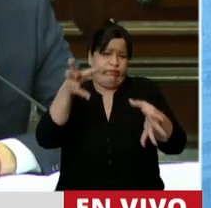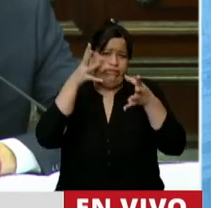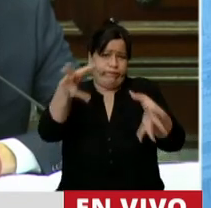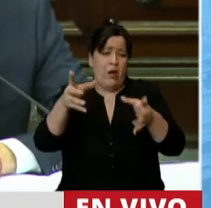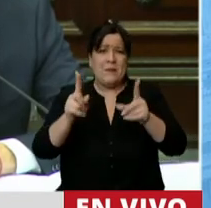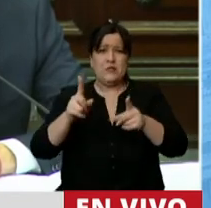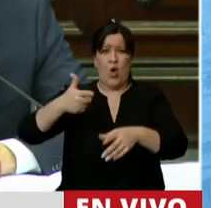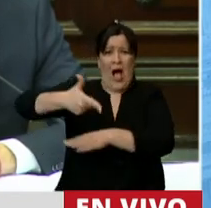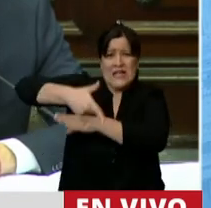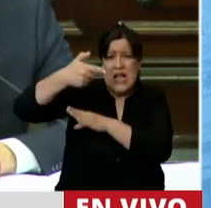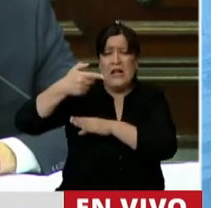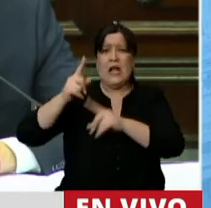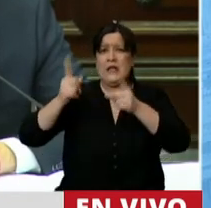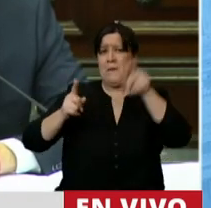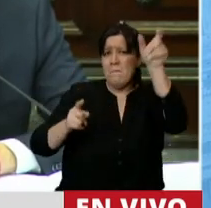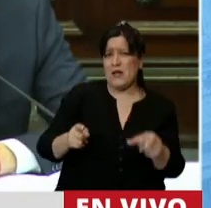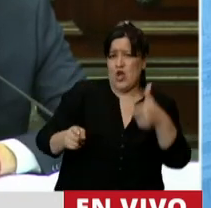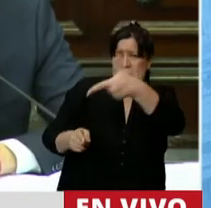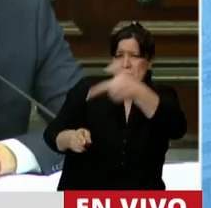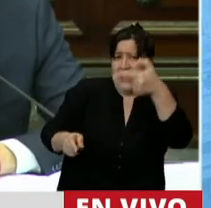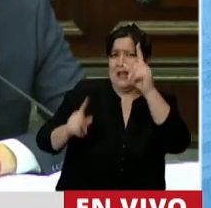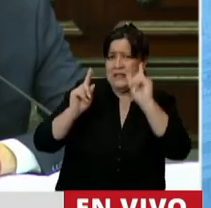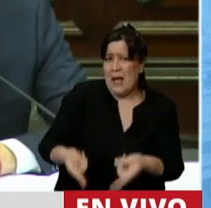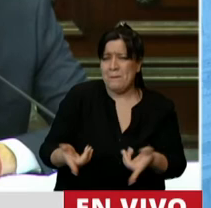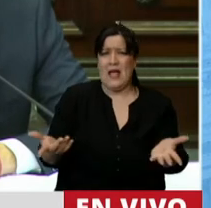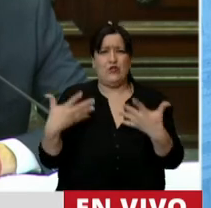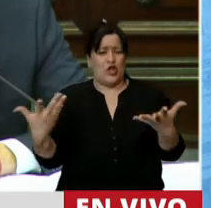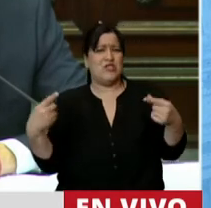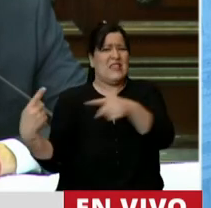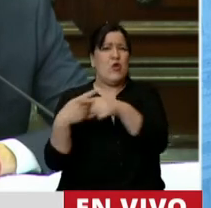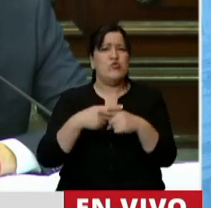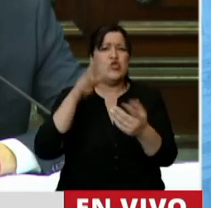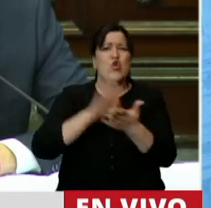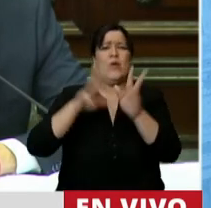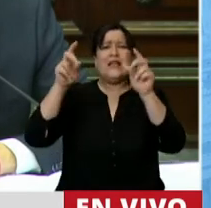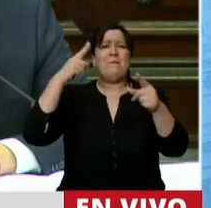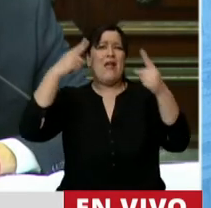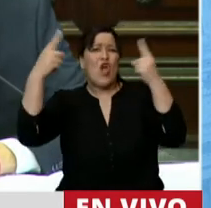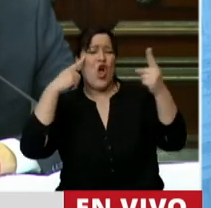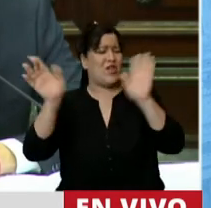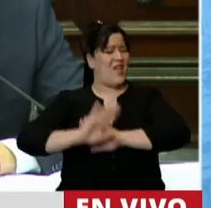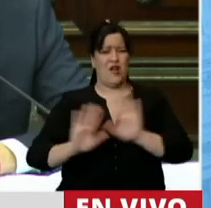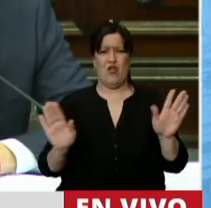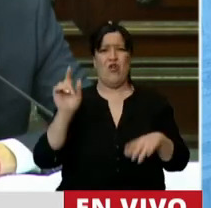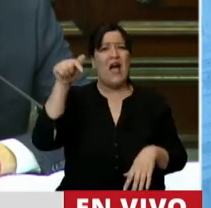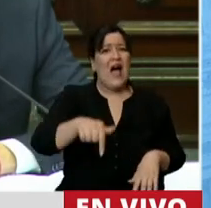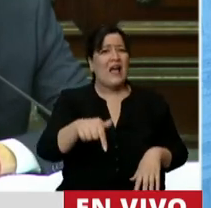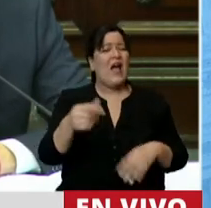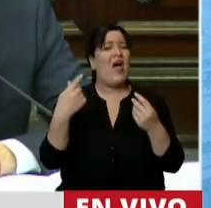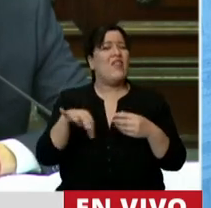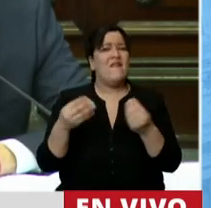los que los asaltan y los que los matan. Entonces, no hay una discusión ideológica ahí. Lo que hay que tener